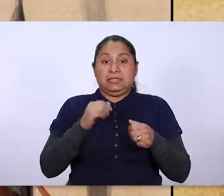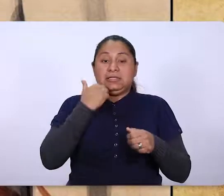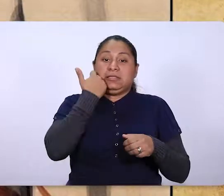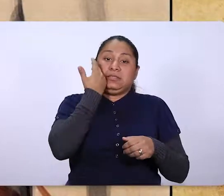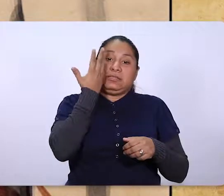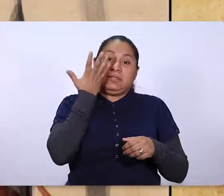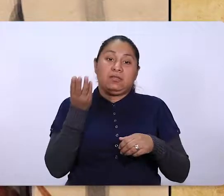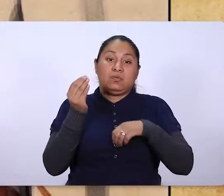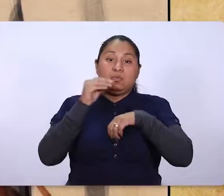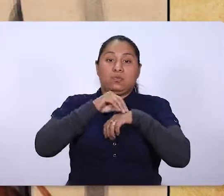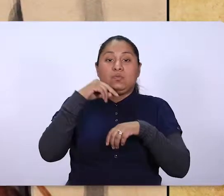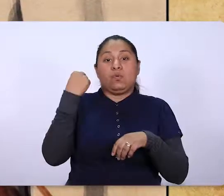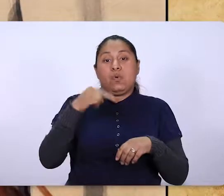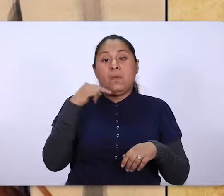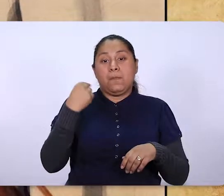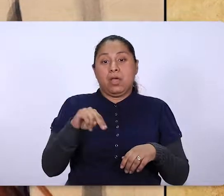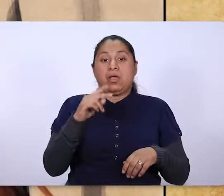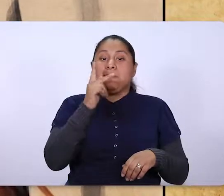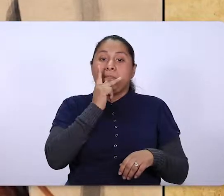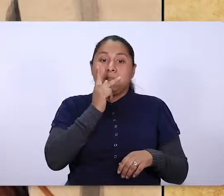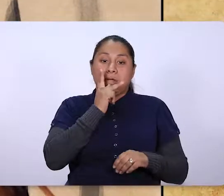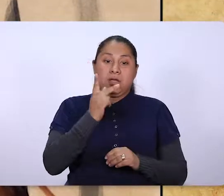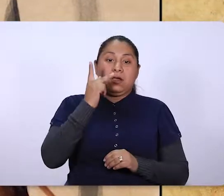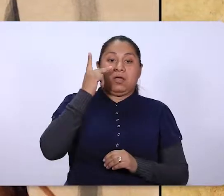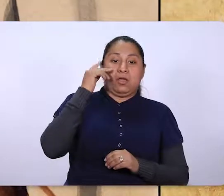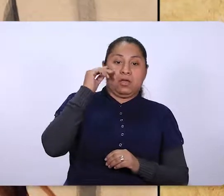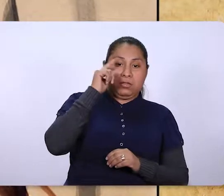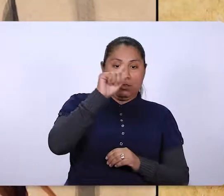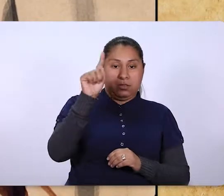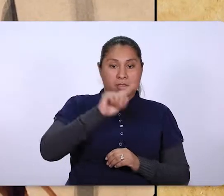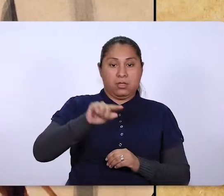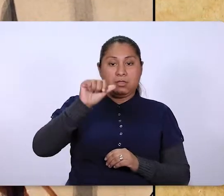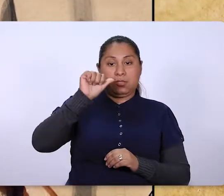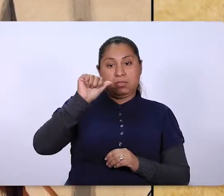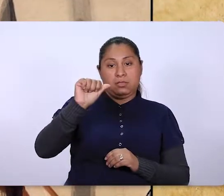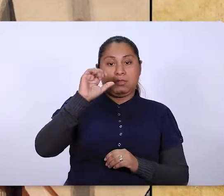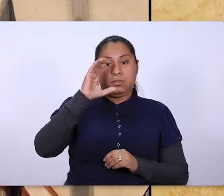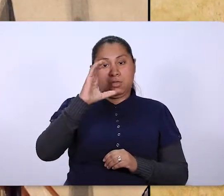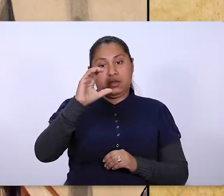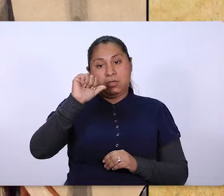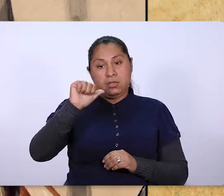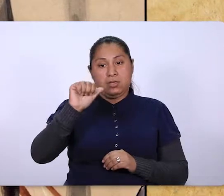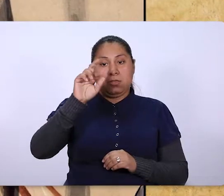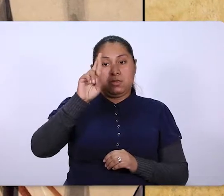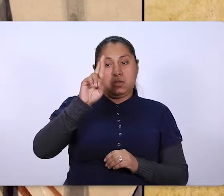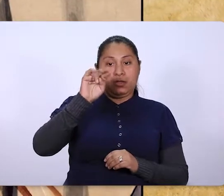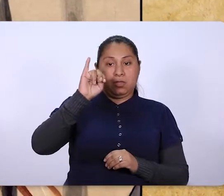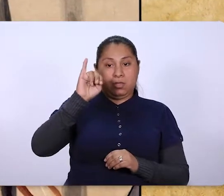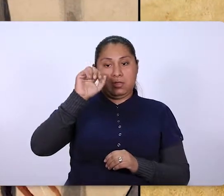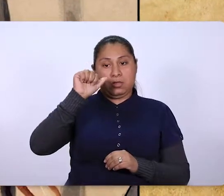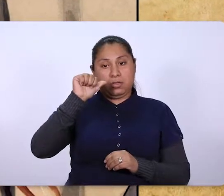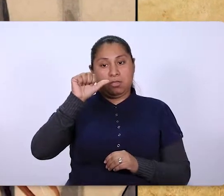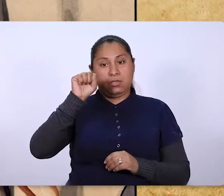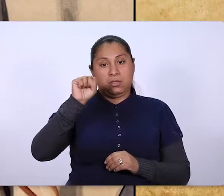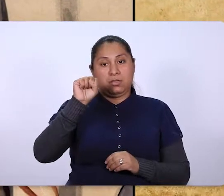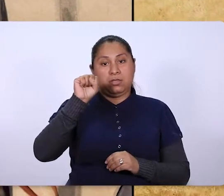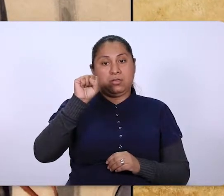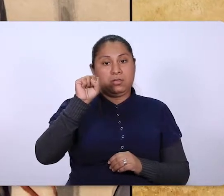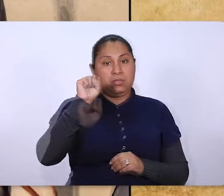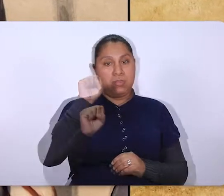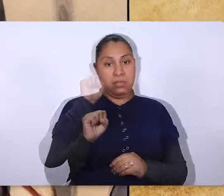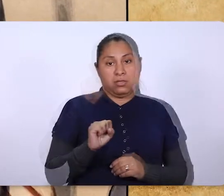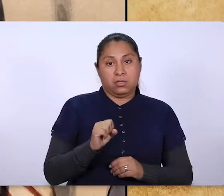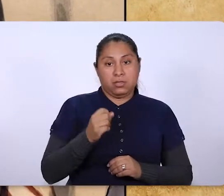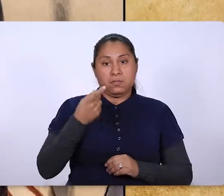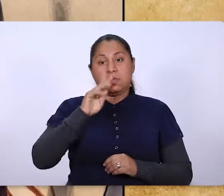llevaron a circuncidar al niño y querían ponerle el nombre de su padre, Zacarías, pero